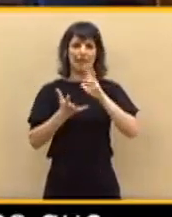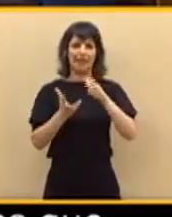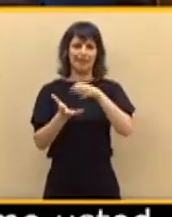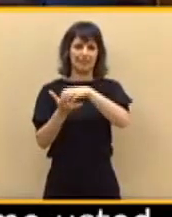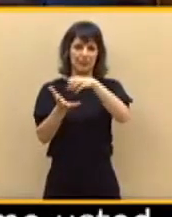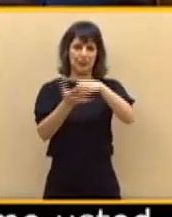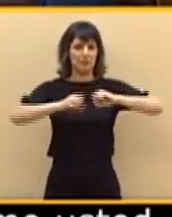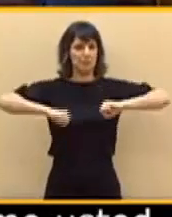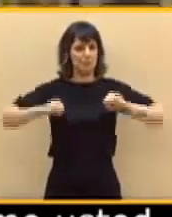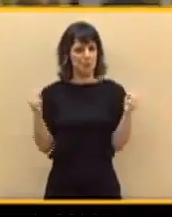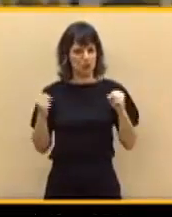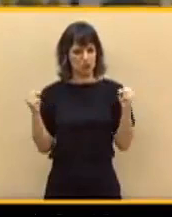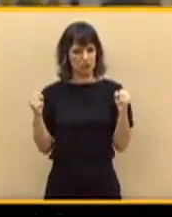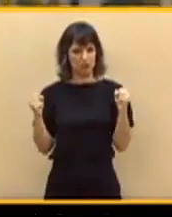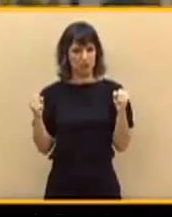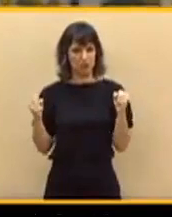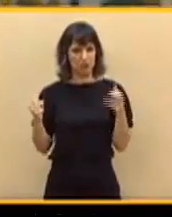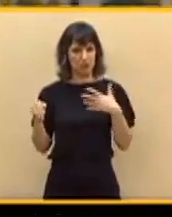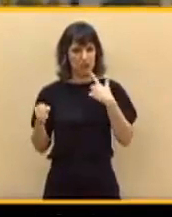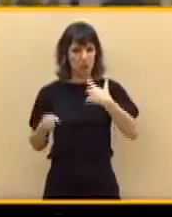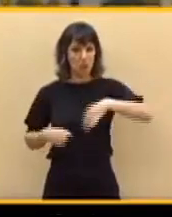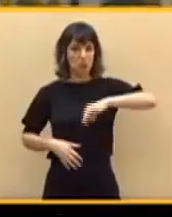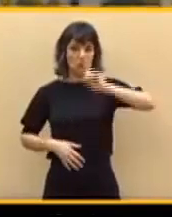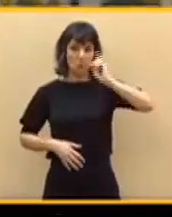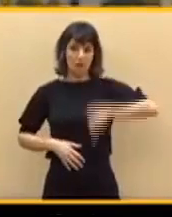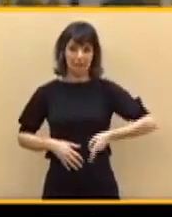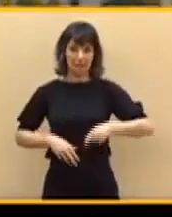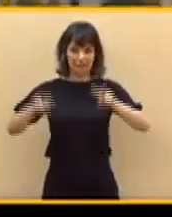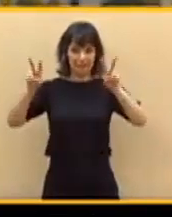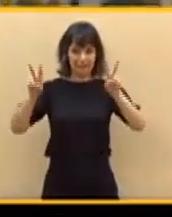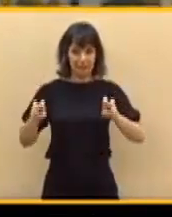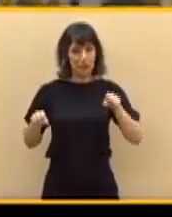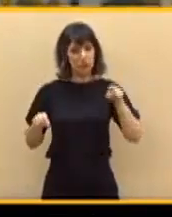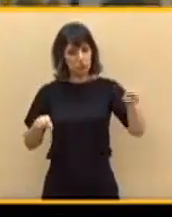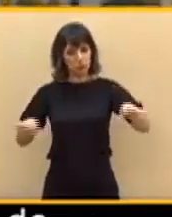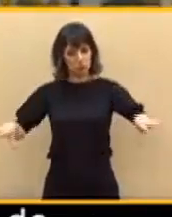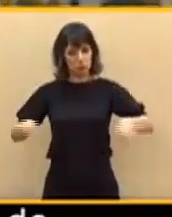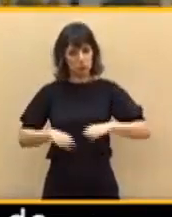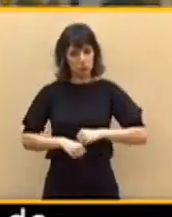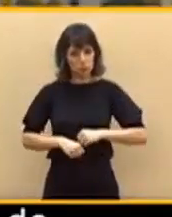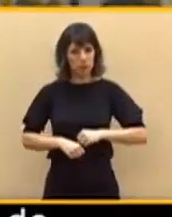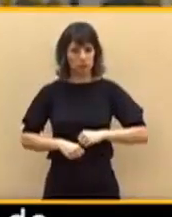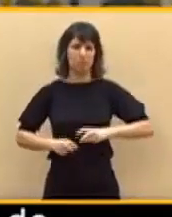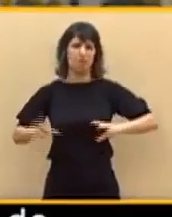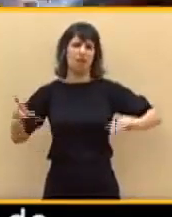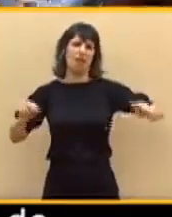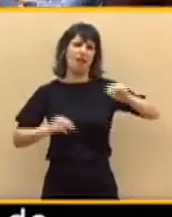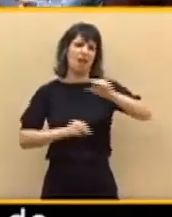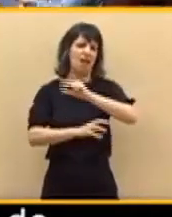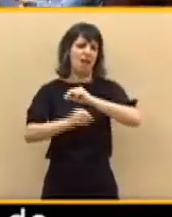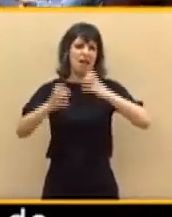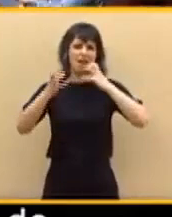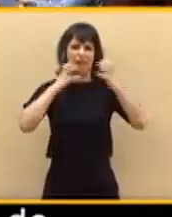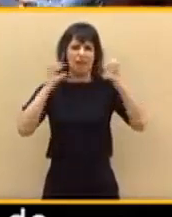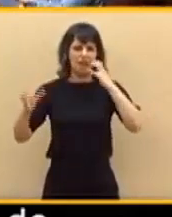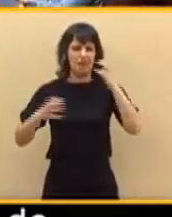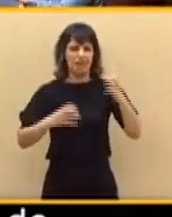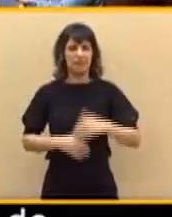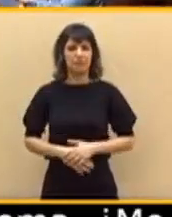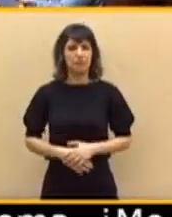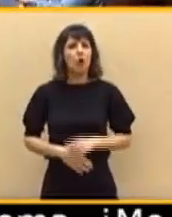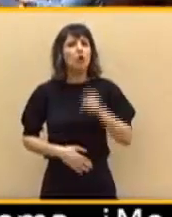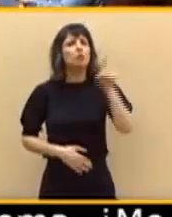decir, el único que manda en este tema. ¿Me podría usted decir una decisión